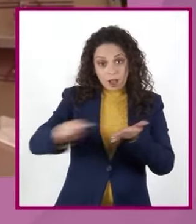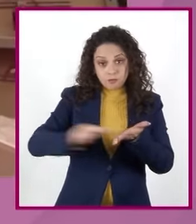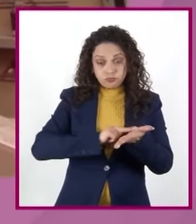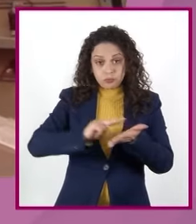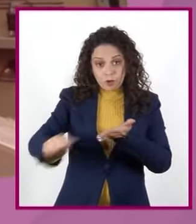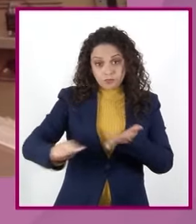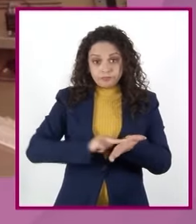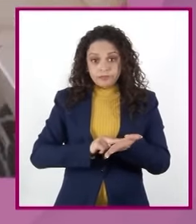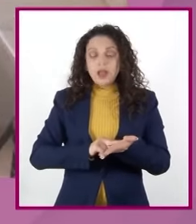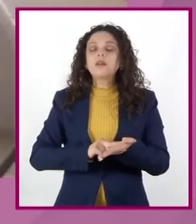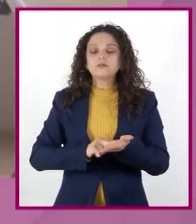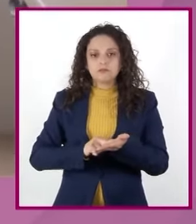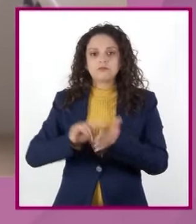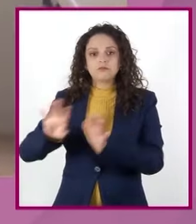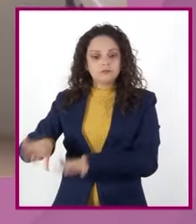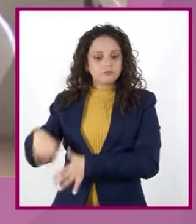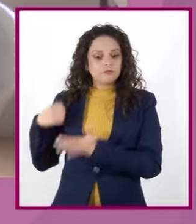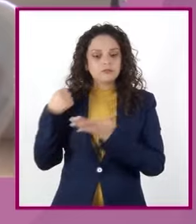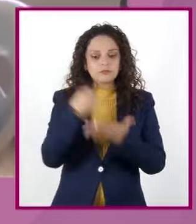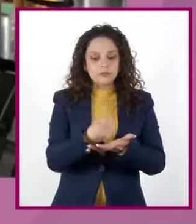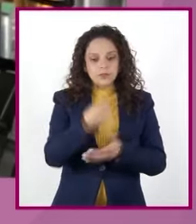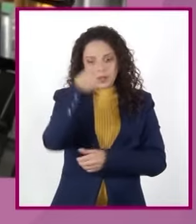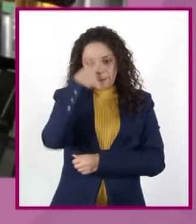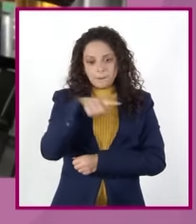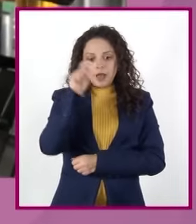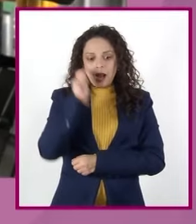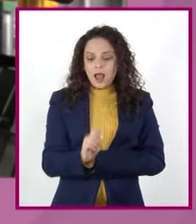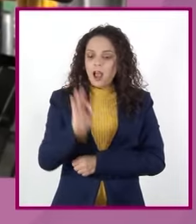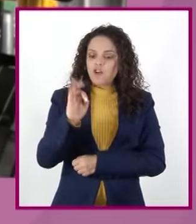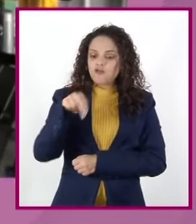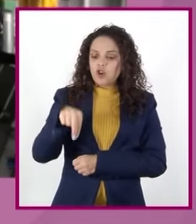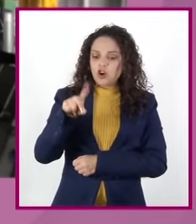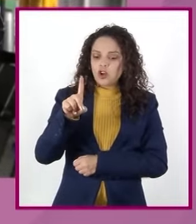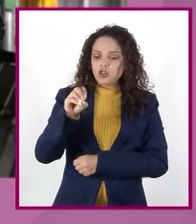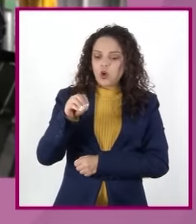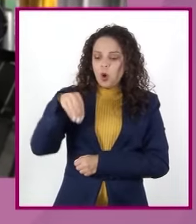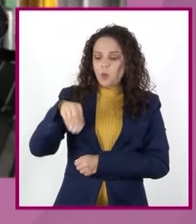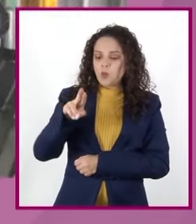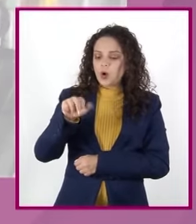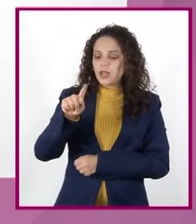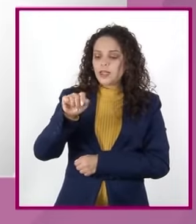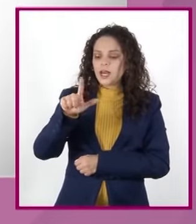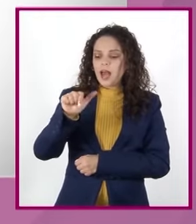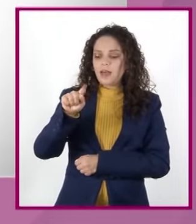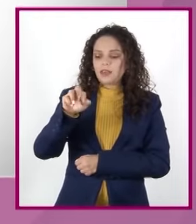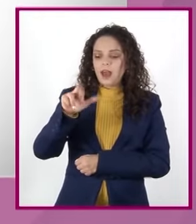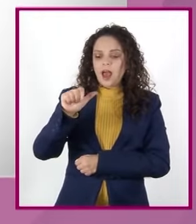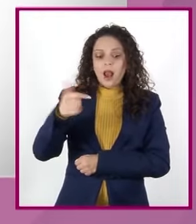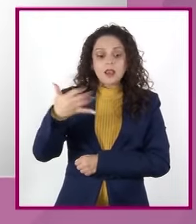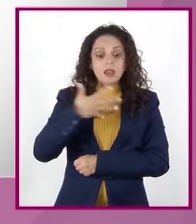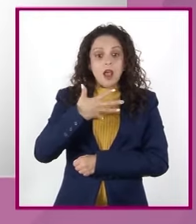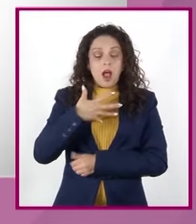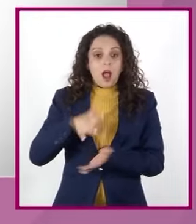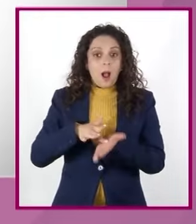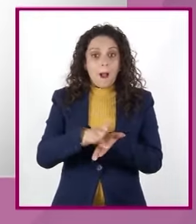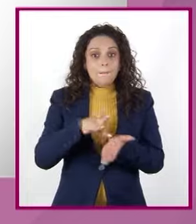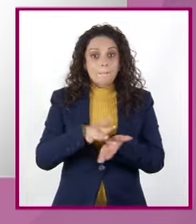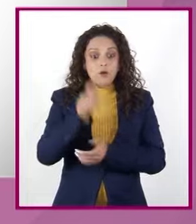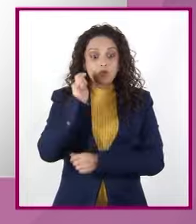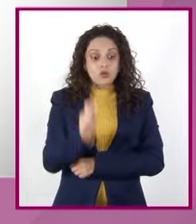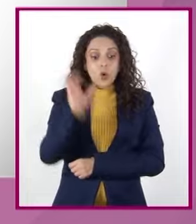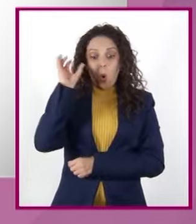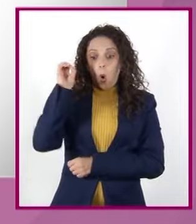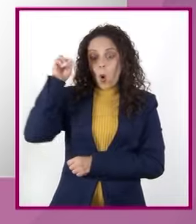aportaron recursos Al fondo multilateral, además de contar con el valioso apoyo de la Organización de las